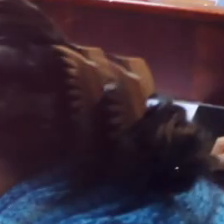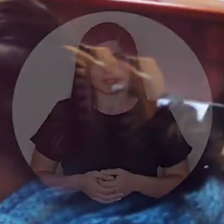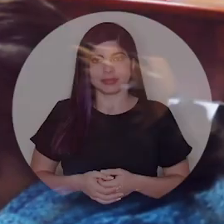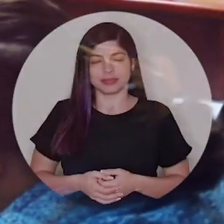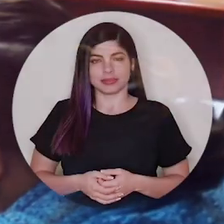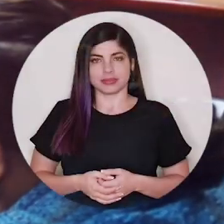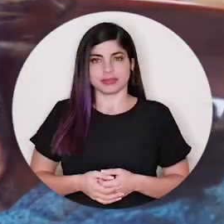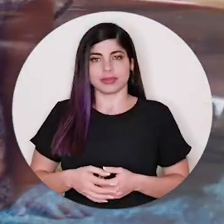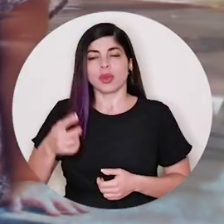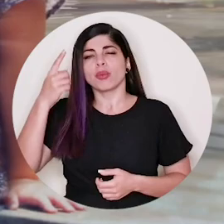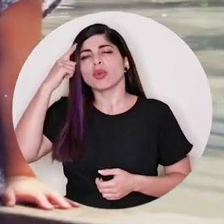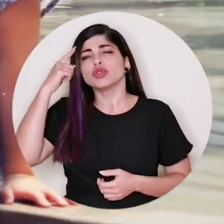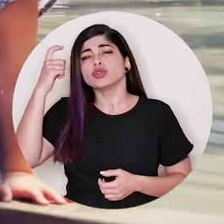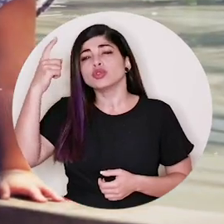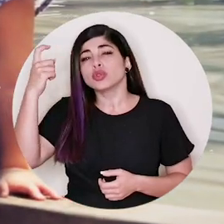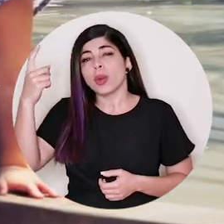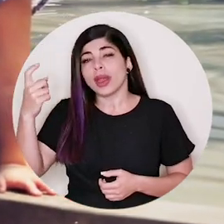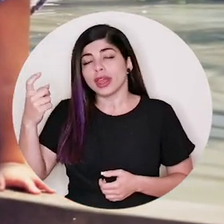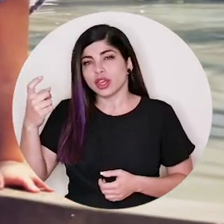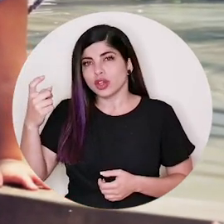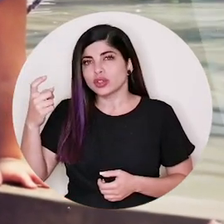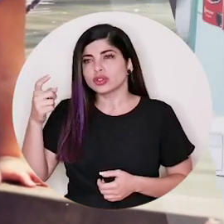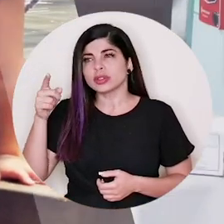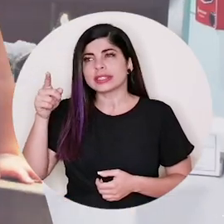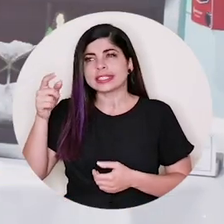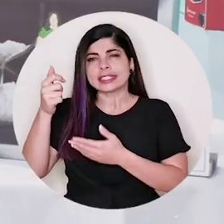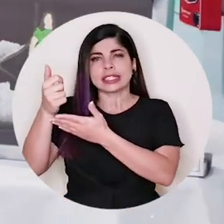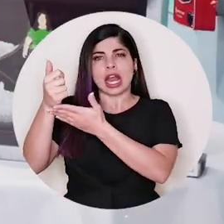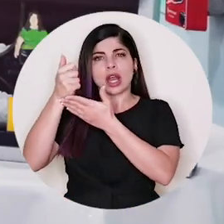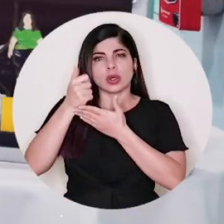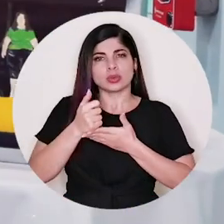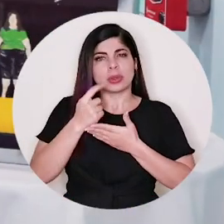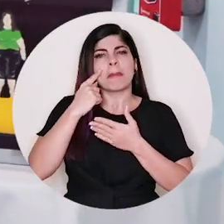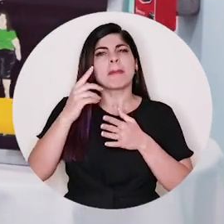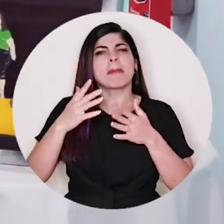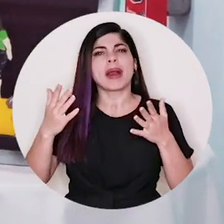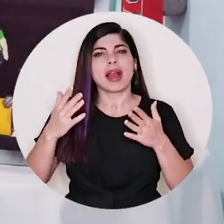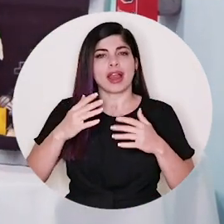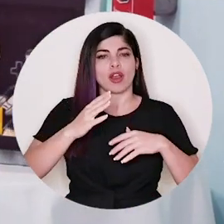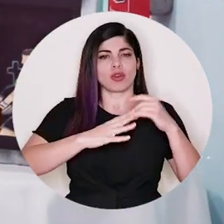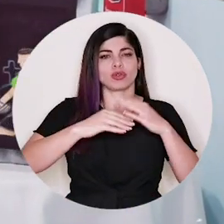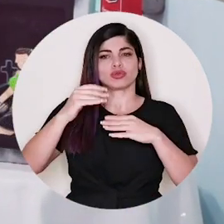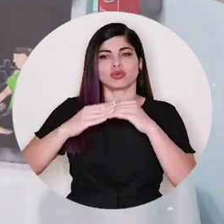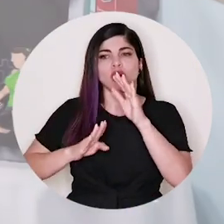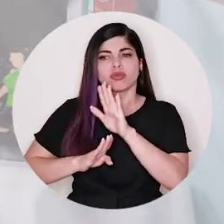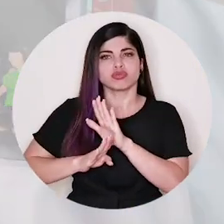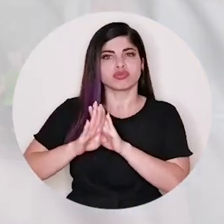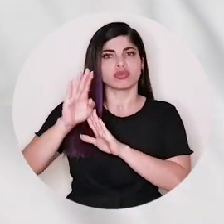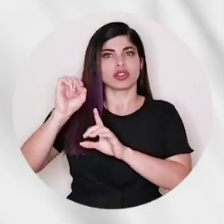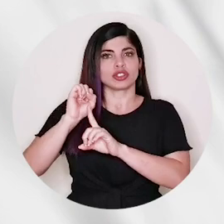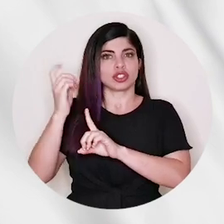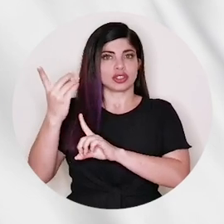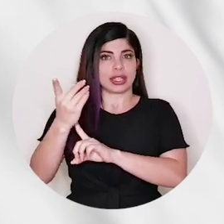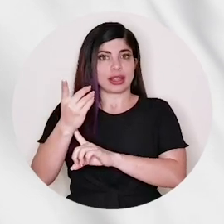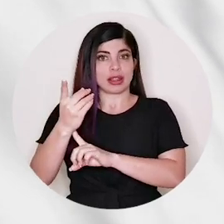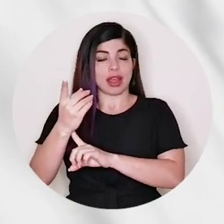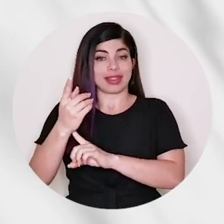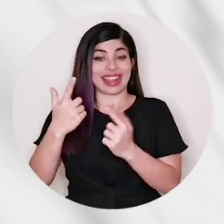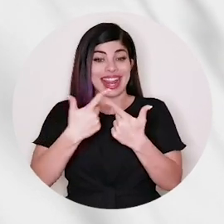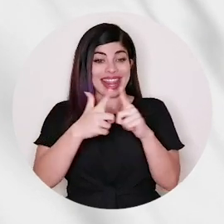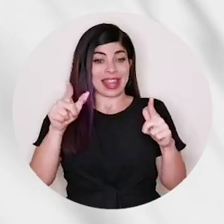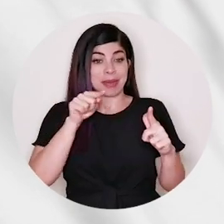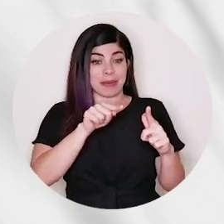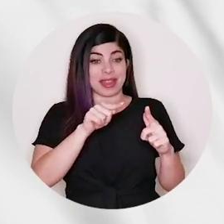Por los sueños que ayudan a construir nuestra sociedad, la defensa de la